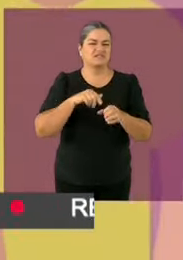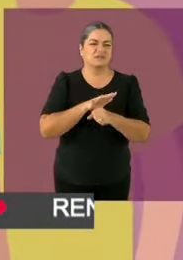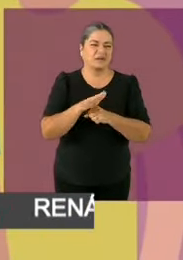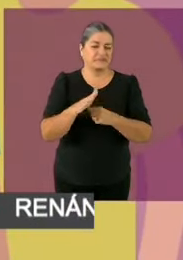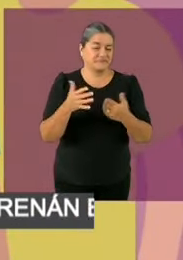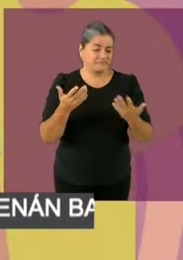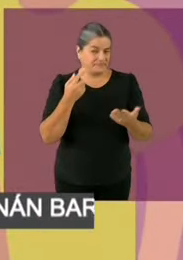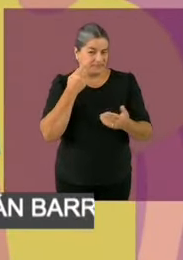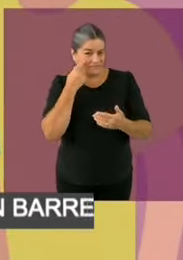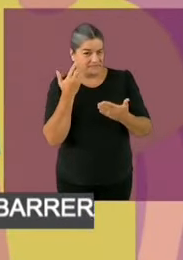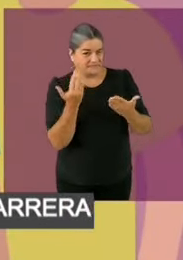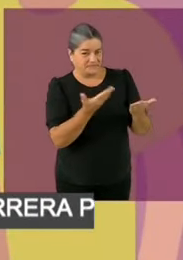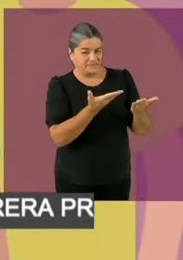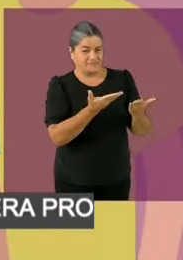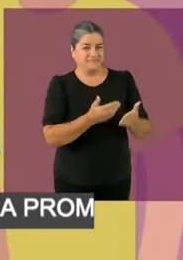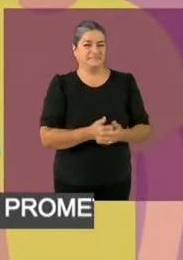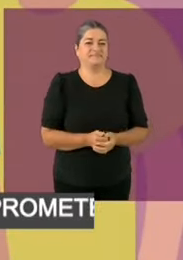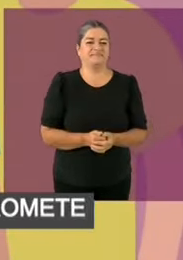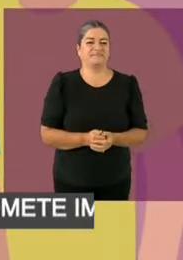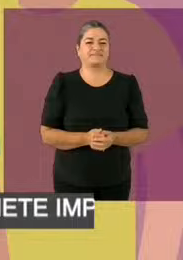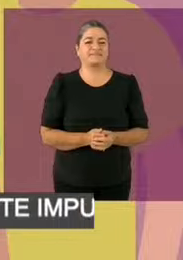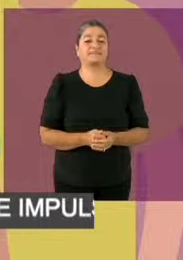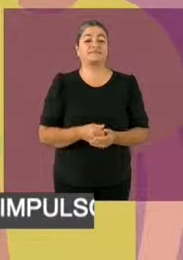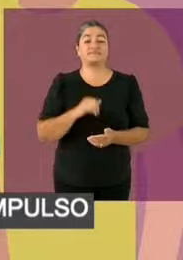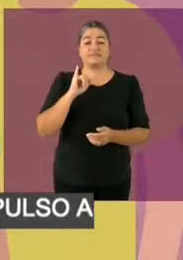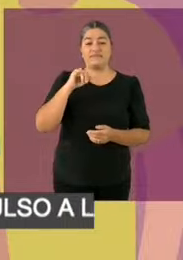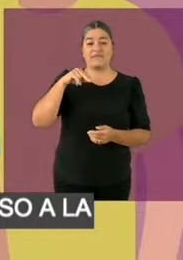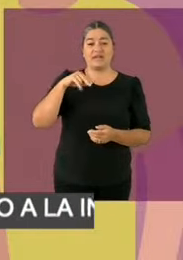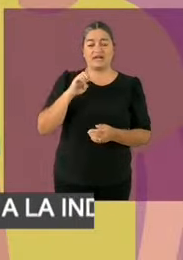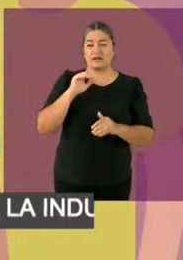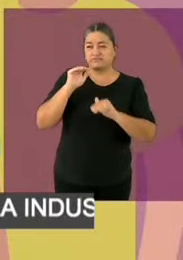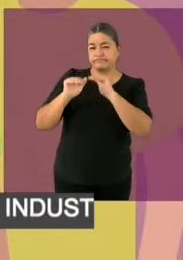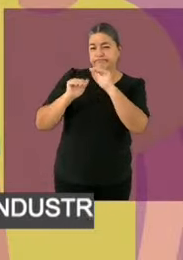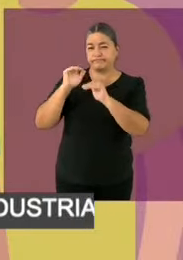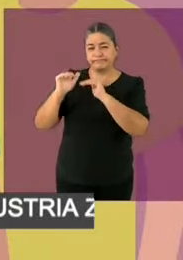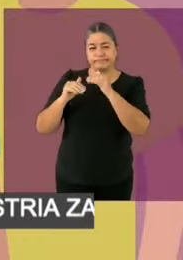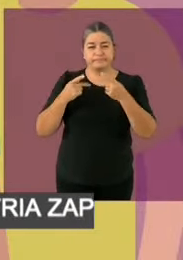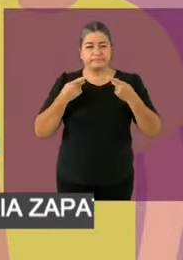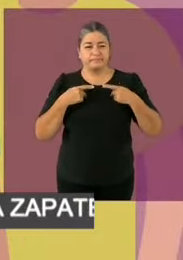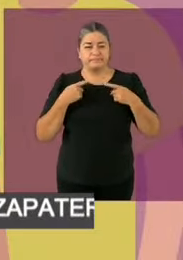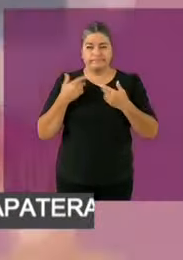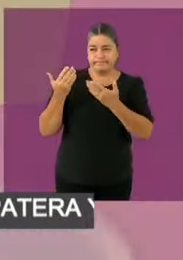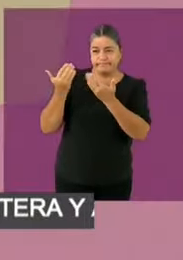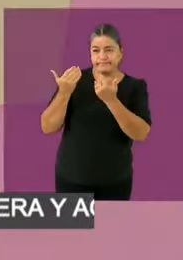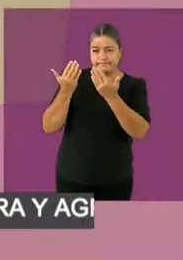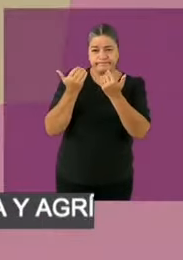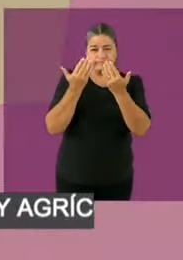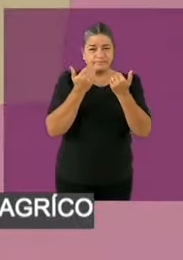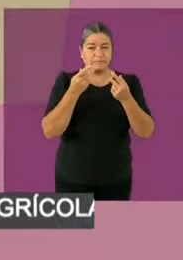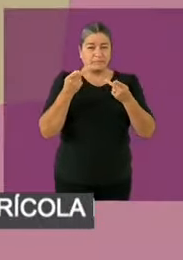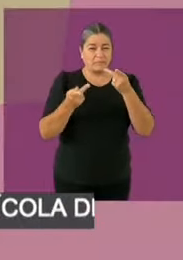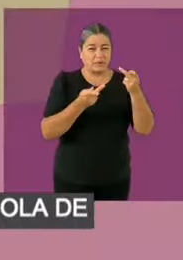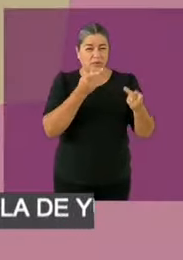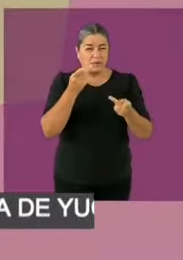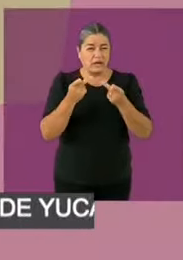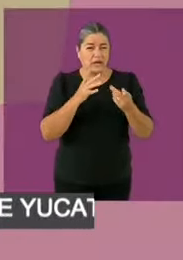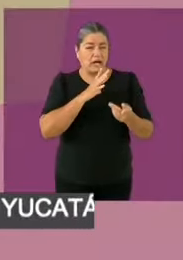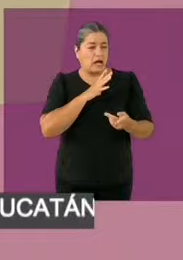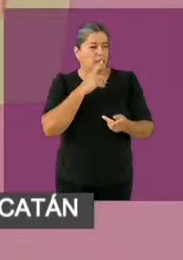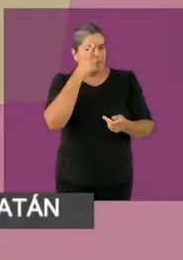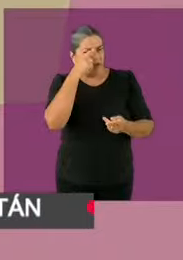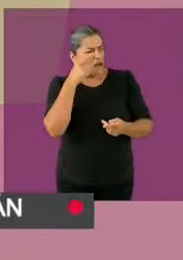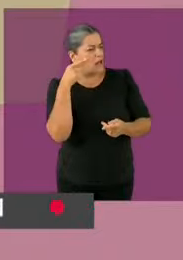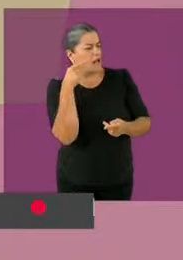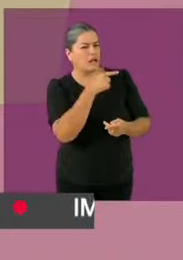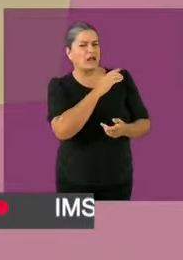población para que participara mandando preguntas a las candidatas y al candidato a la presidencia de México a través de un formulario en